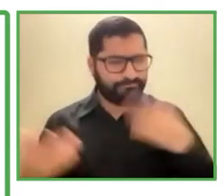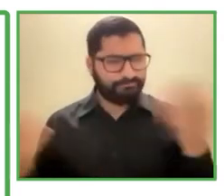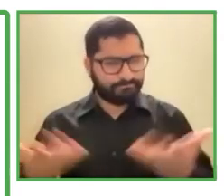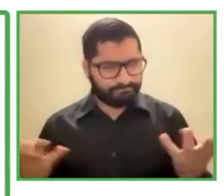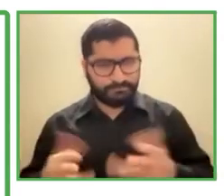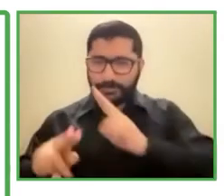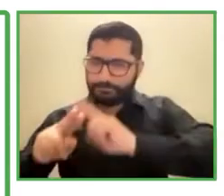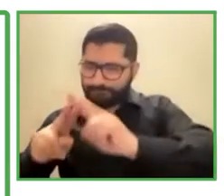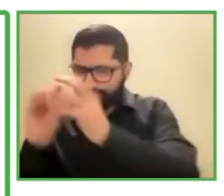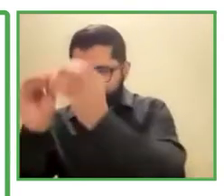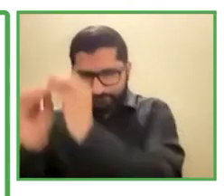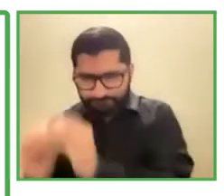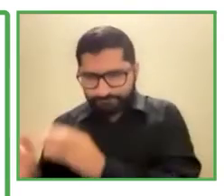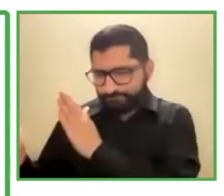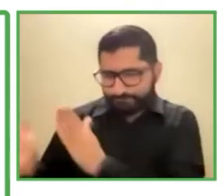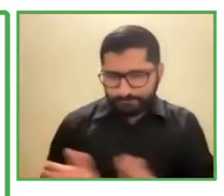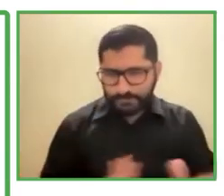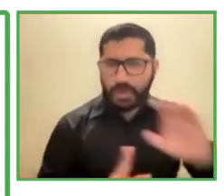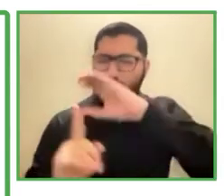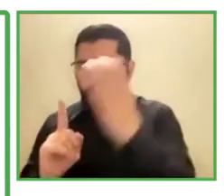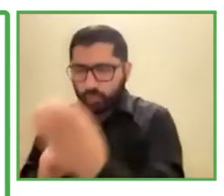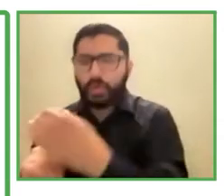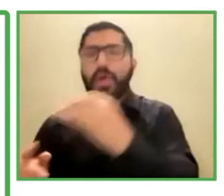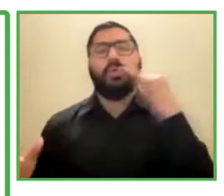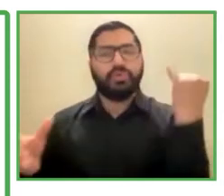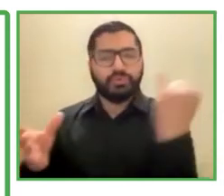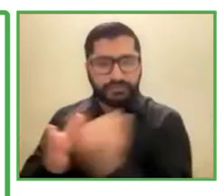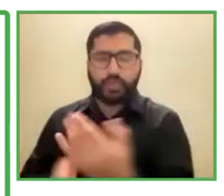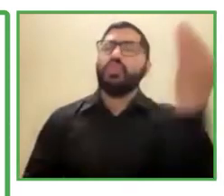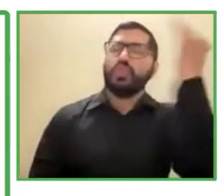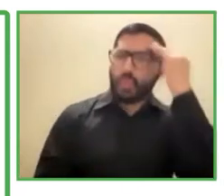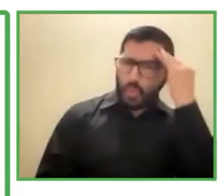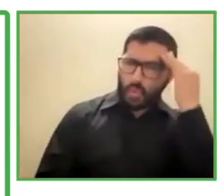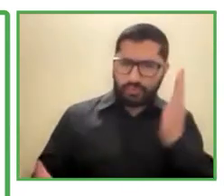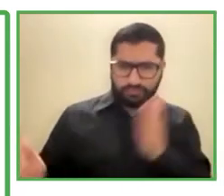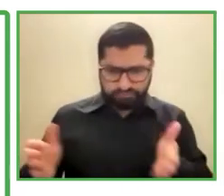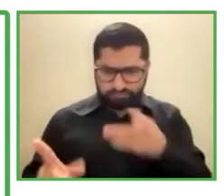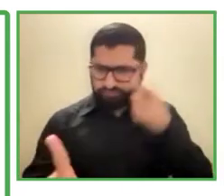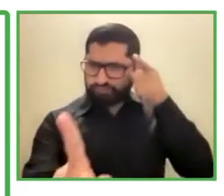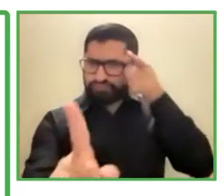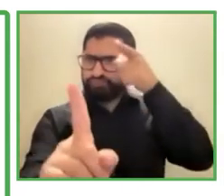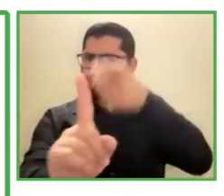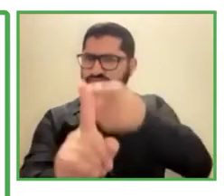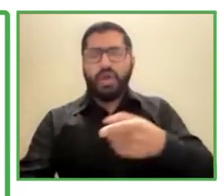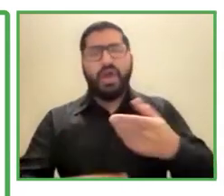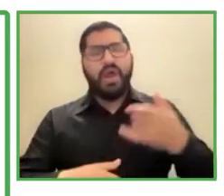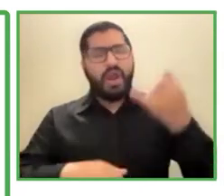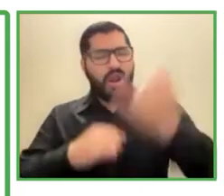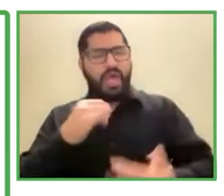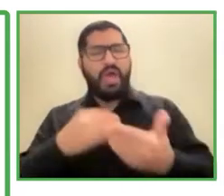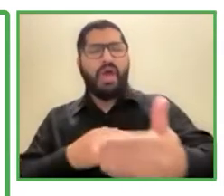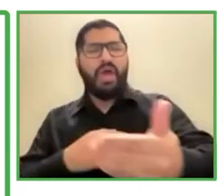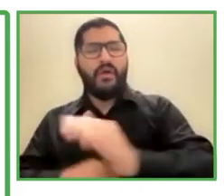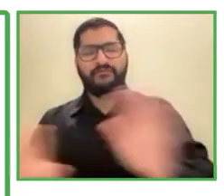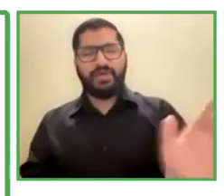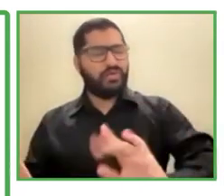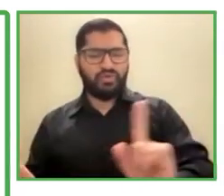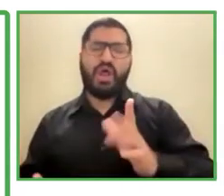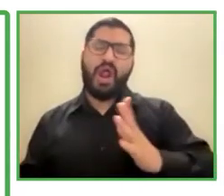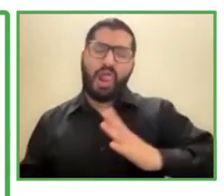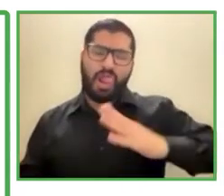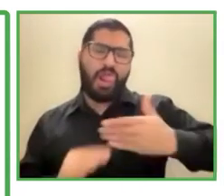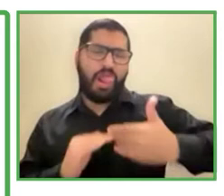que tenemos un gran camino por recorrer, es crear una cultura inclusiva. Y lo que nos hemos propuesto, ¿no es cierto?, es contar con,